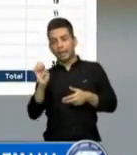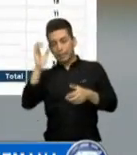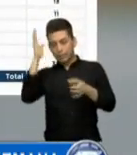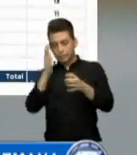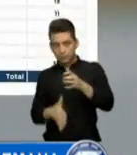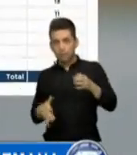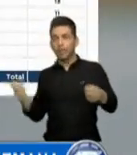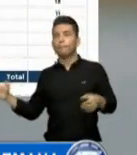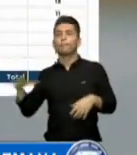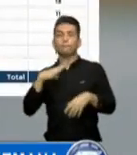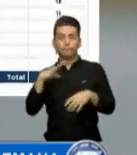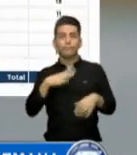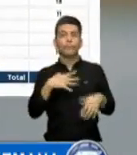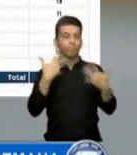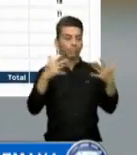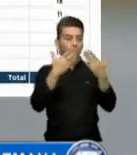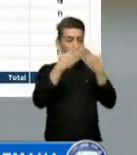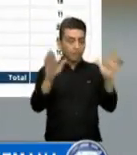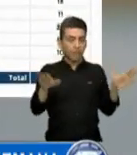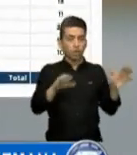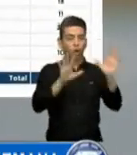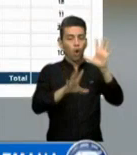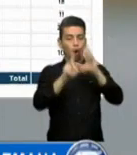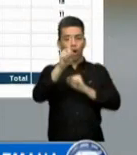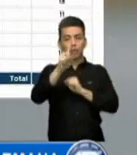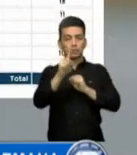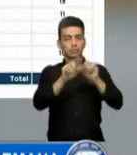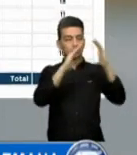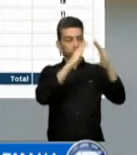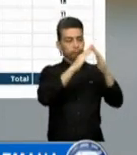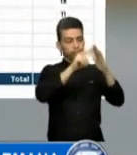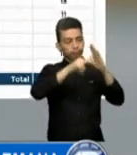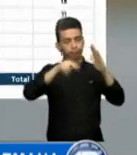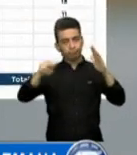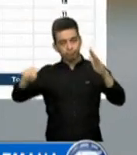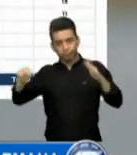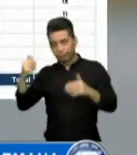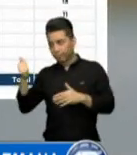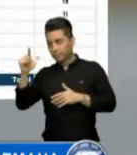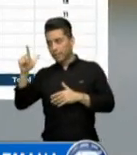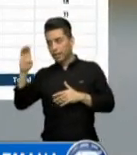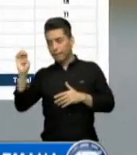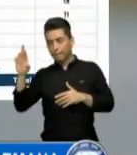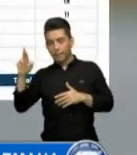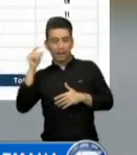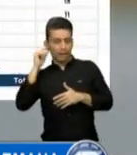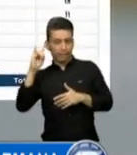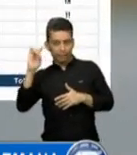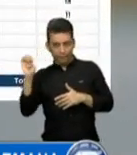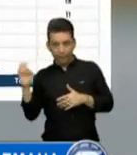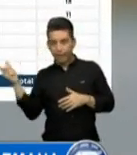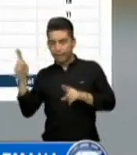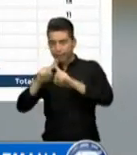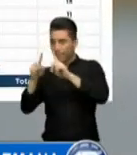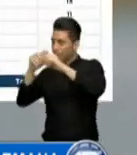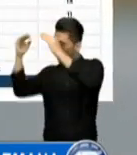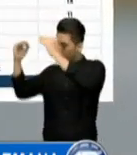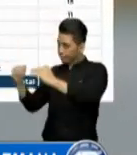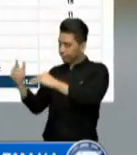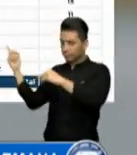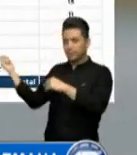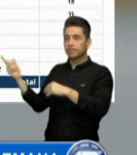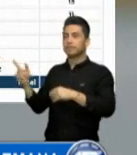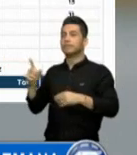albergues, tres en Pansos, Alta Verapaz, seis en Santa Catalina, La Tinta, Alta Verapaz y dos más en Joyabaj, Quiché.